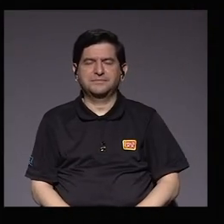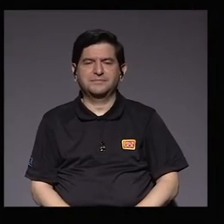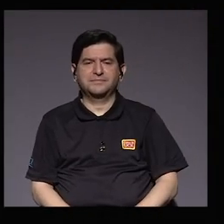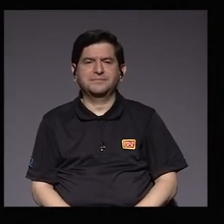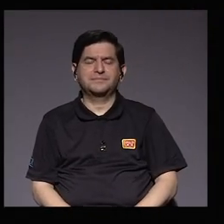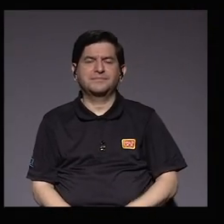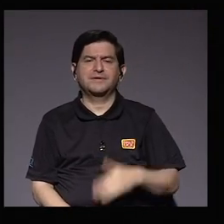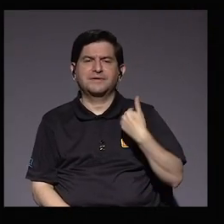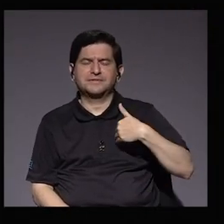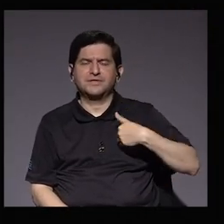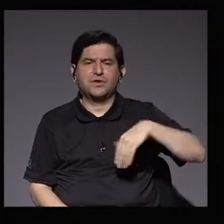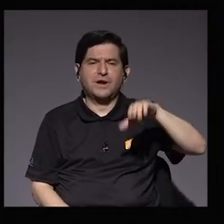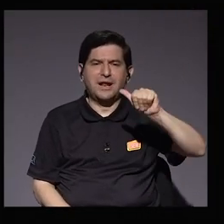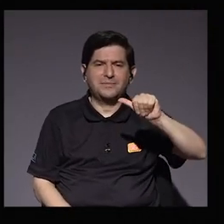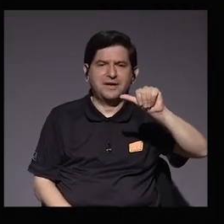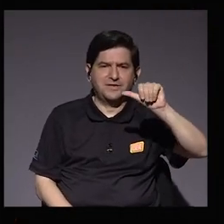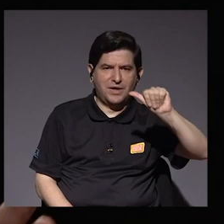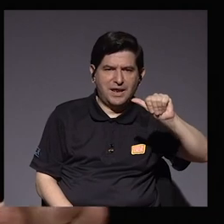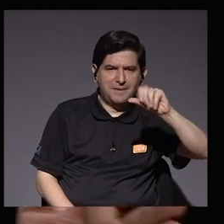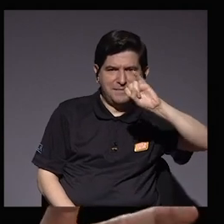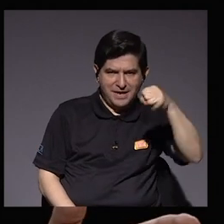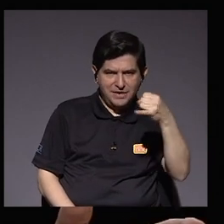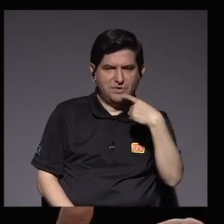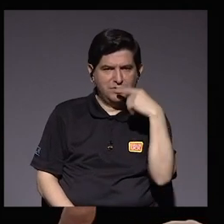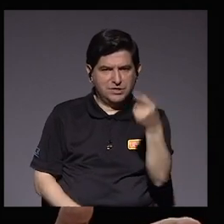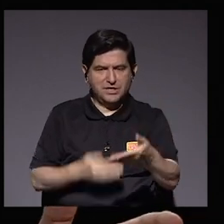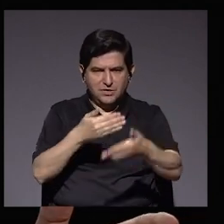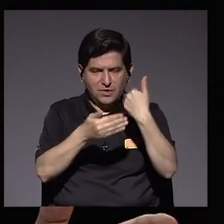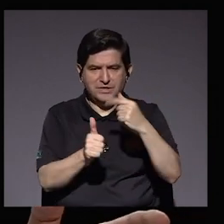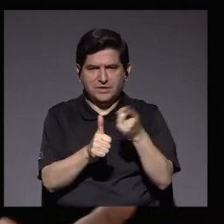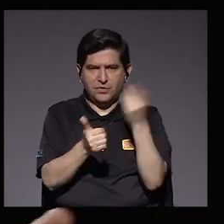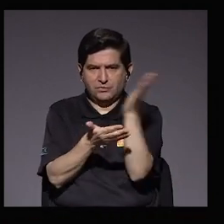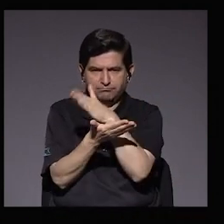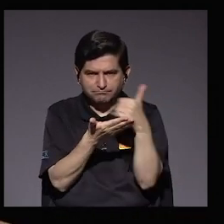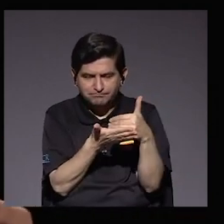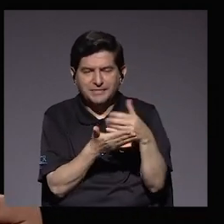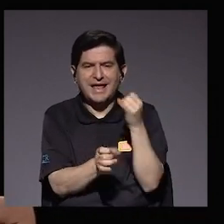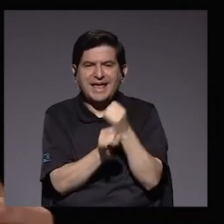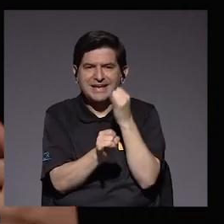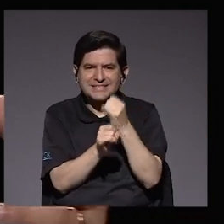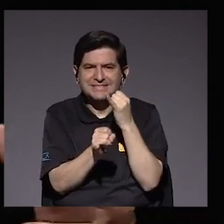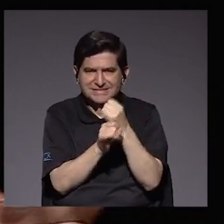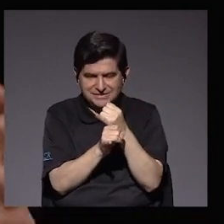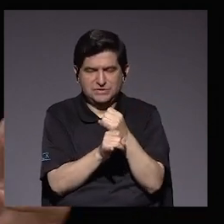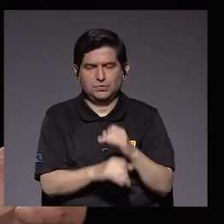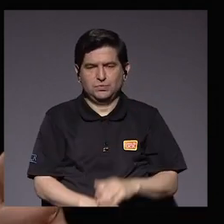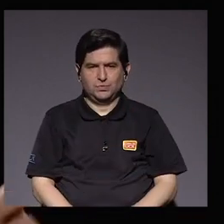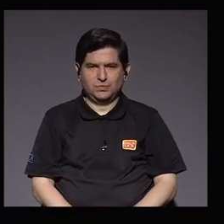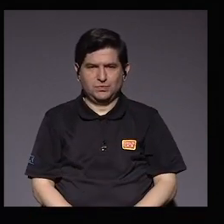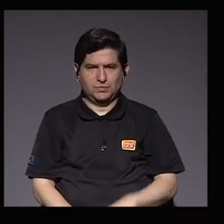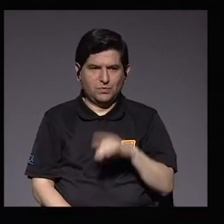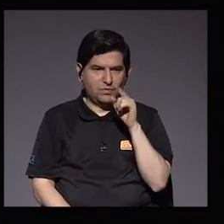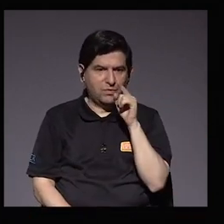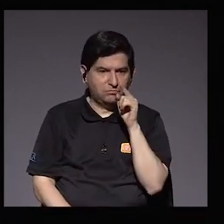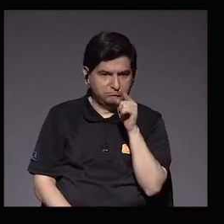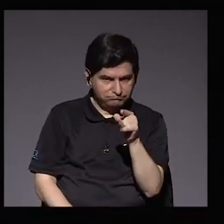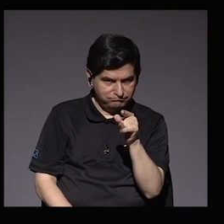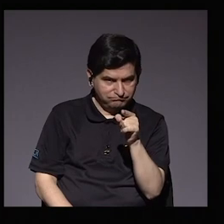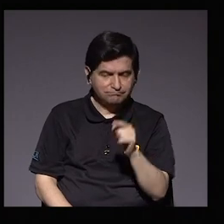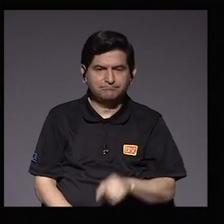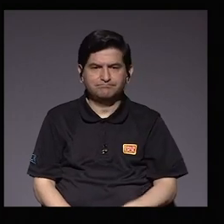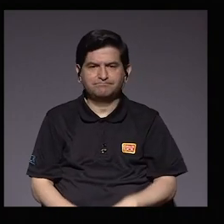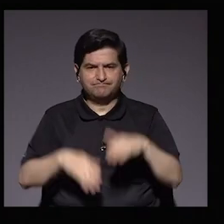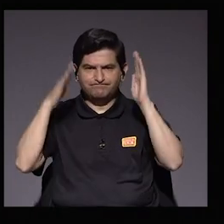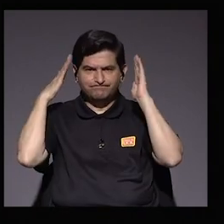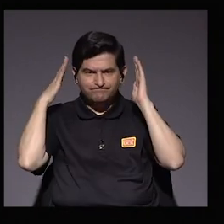Don Alberto, como usted lo mencionaba en el primer bloque, el instituto se puso bajo